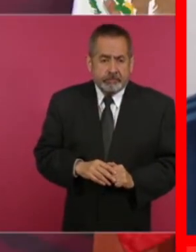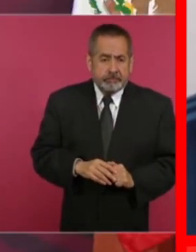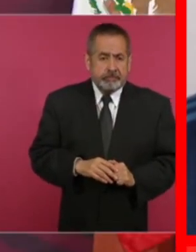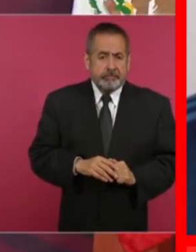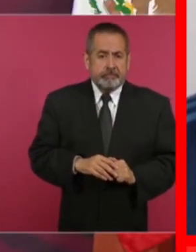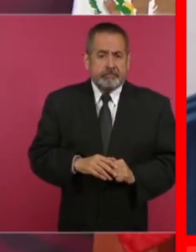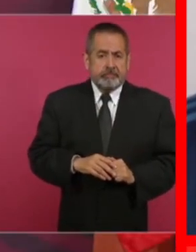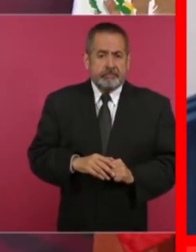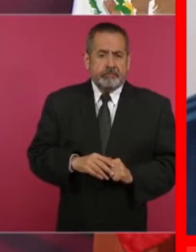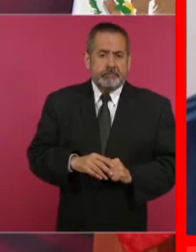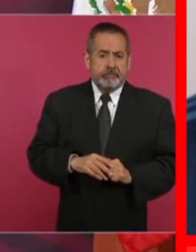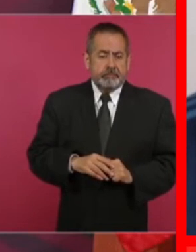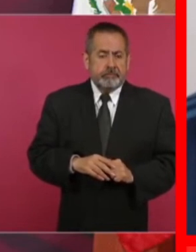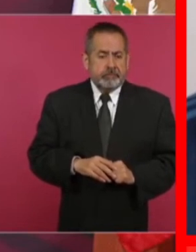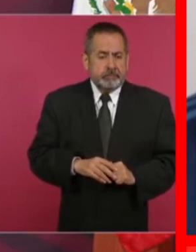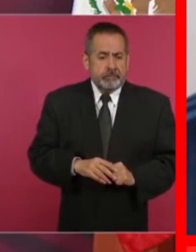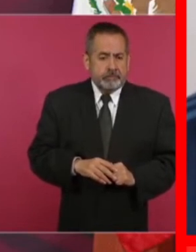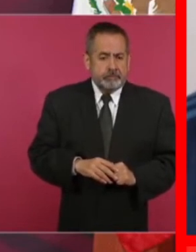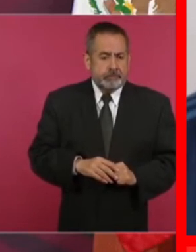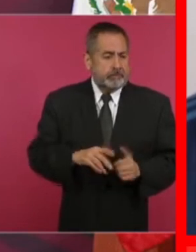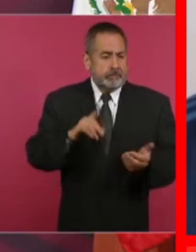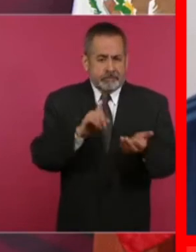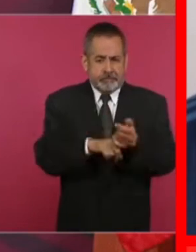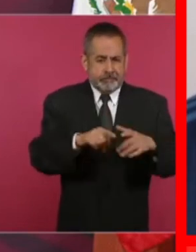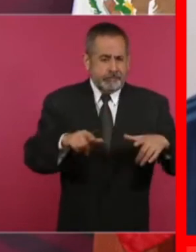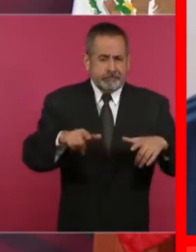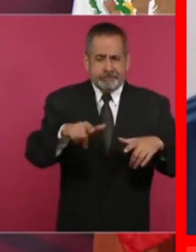lagunas